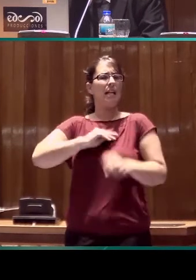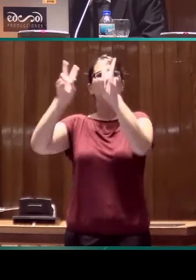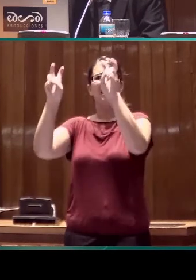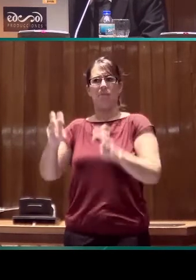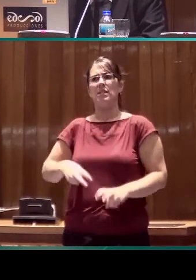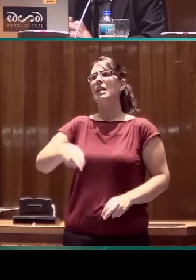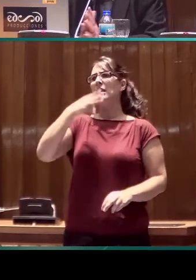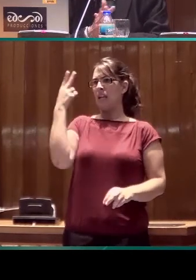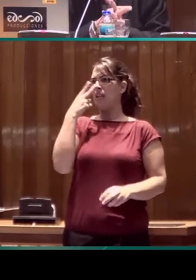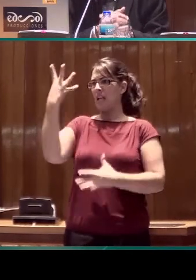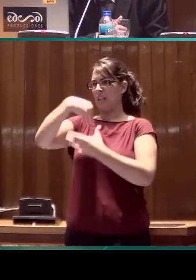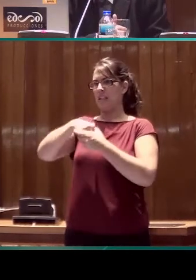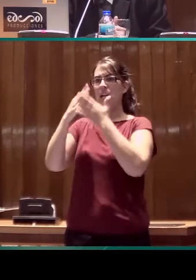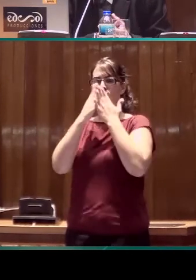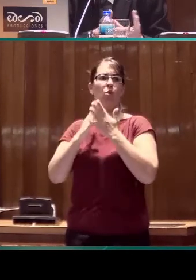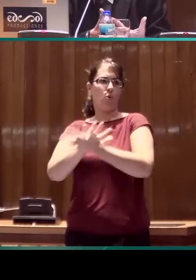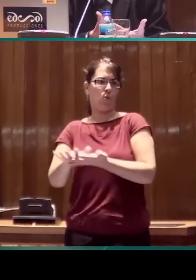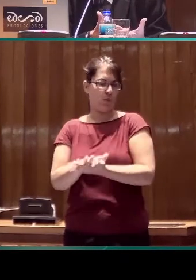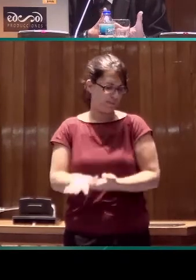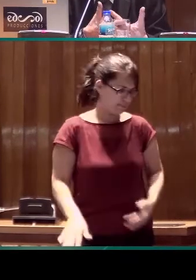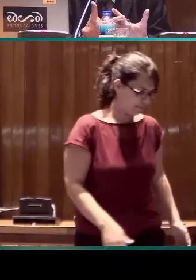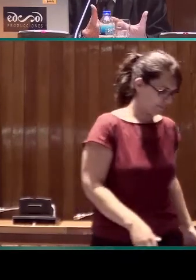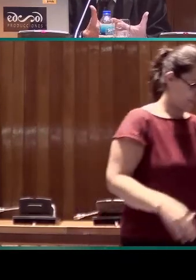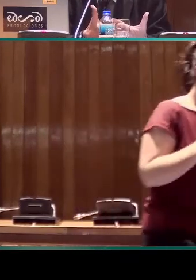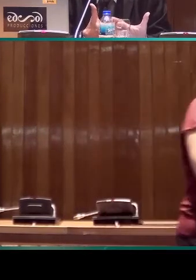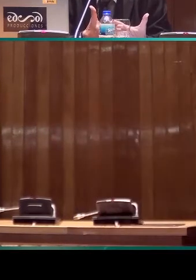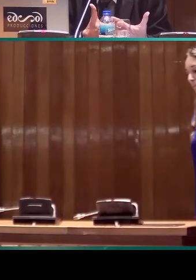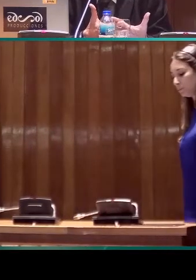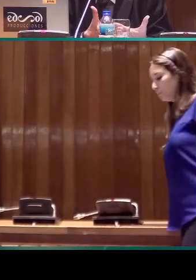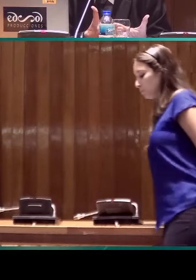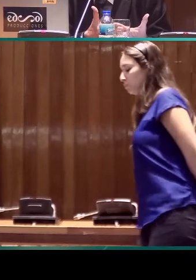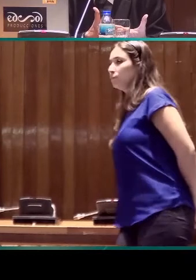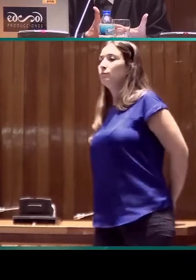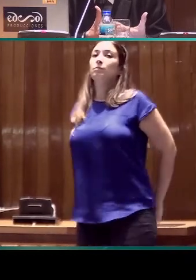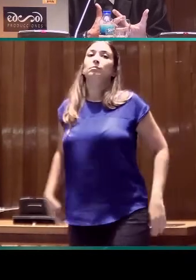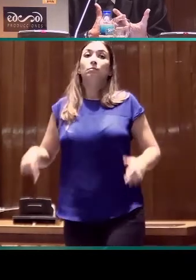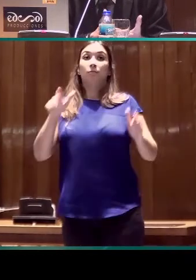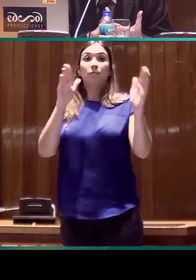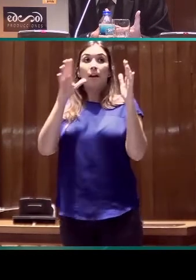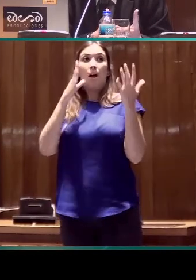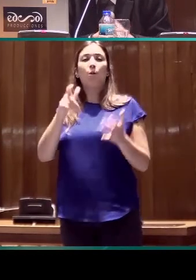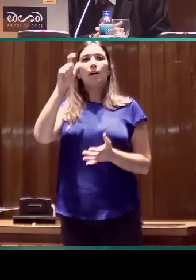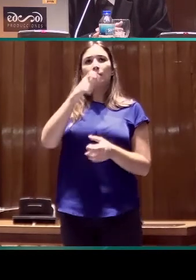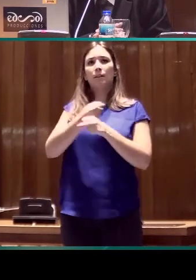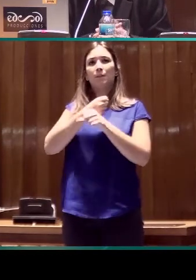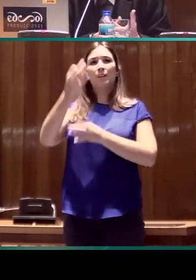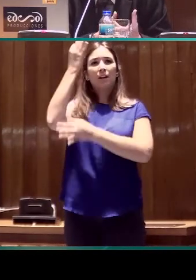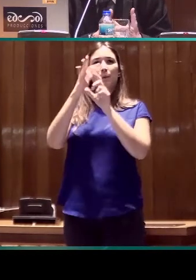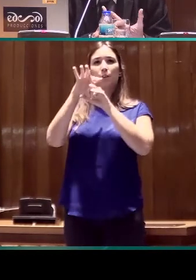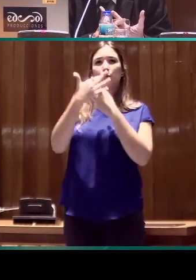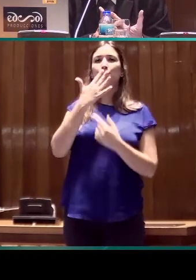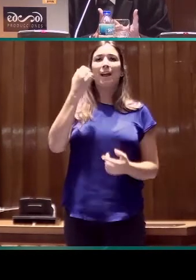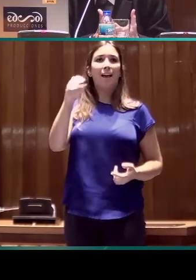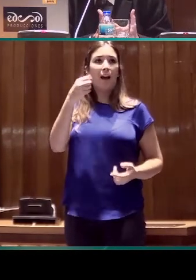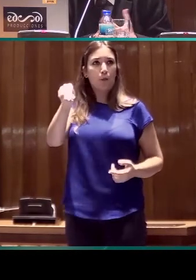interesantes en el estudio de la lengua de signos. En este momento, nosotros tenemos gente trabajando sobre aspectos pragmáticos de la negación,